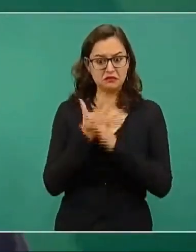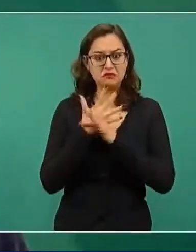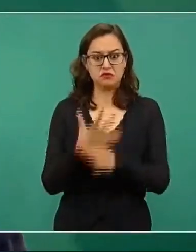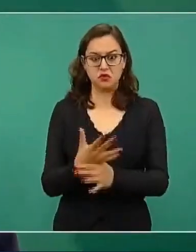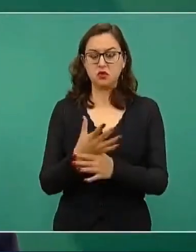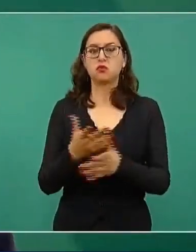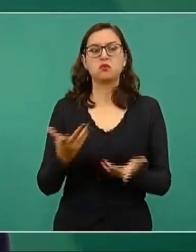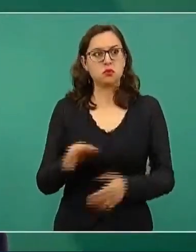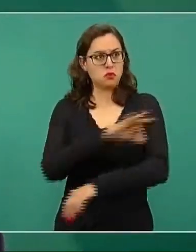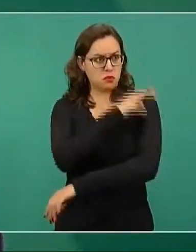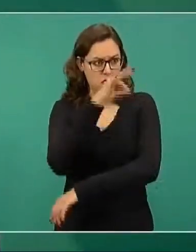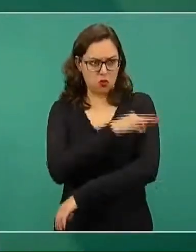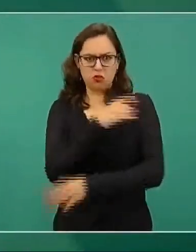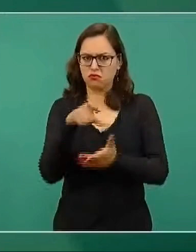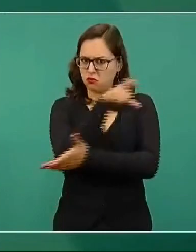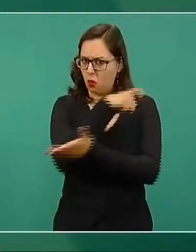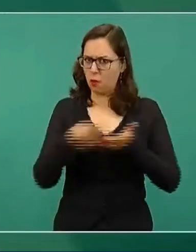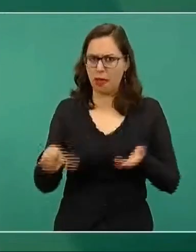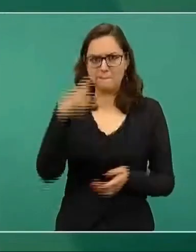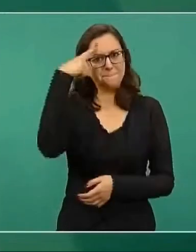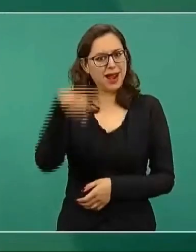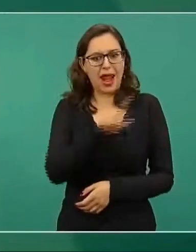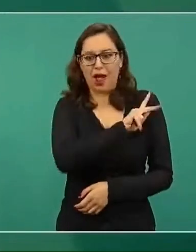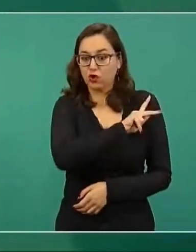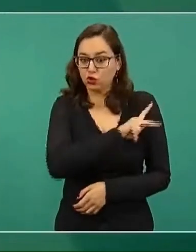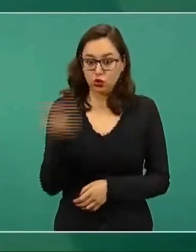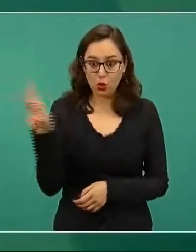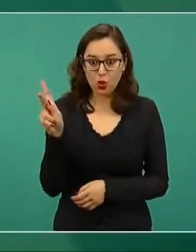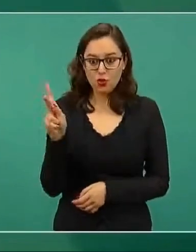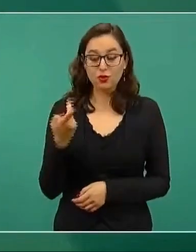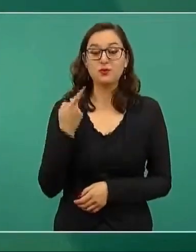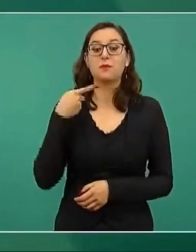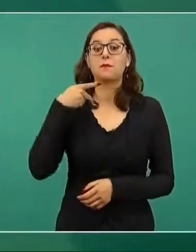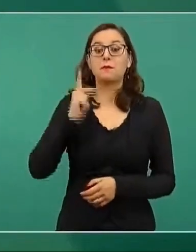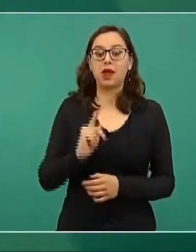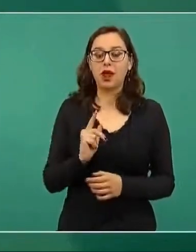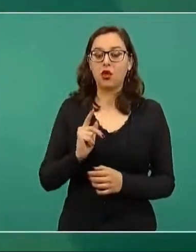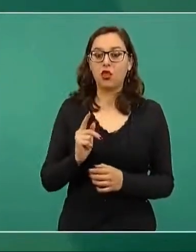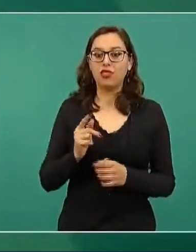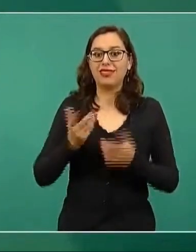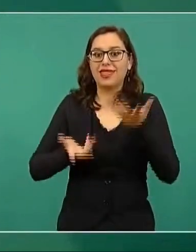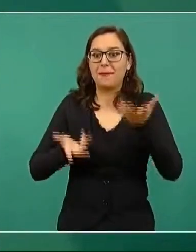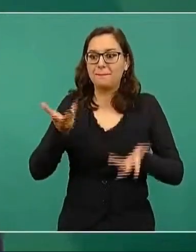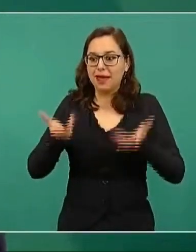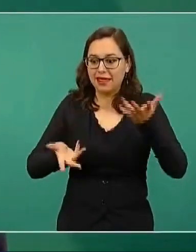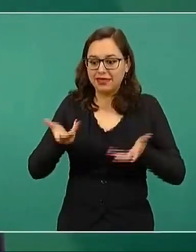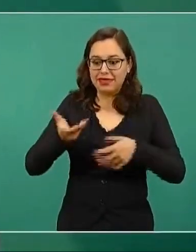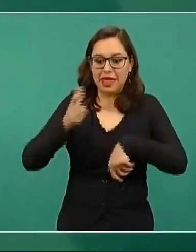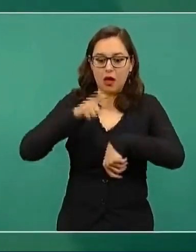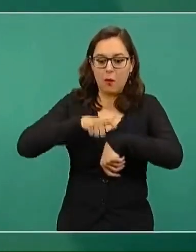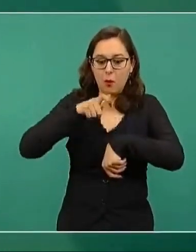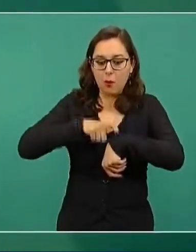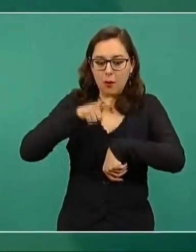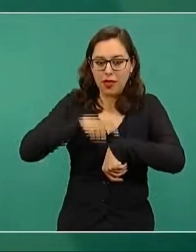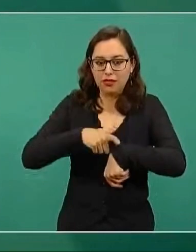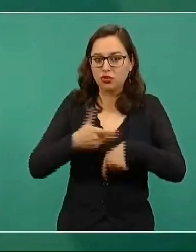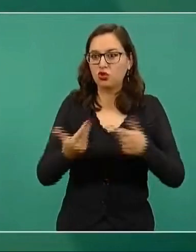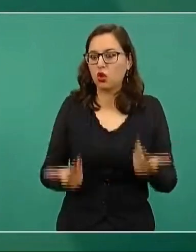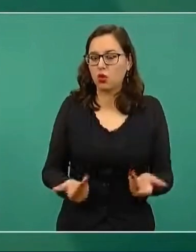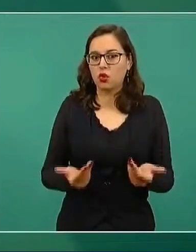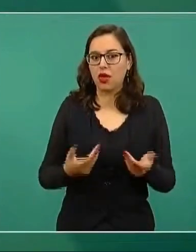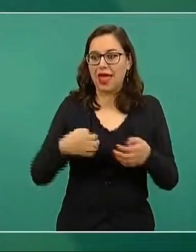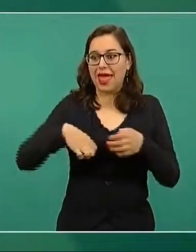pero seguimos criterios técnicos y científicos para que cada quien la vaya adquiriendo en el momento en que se